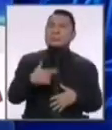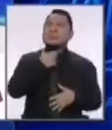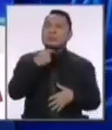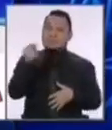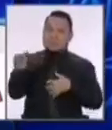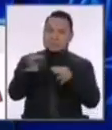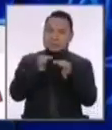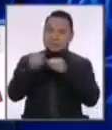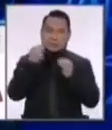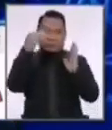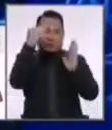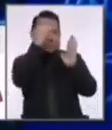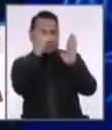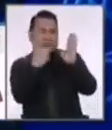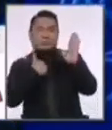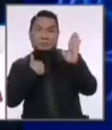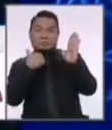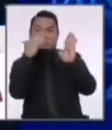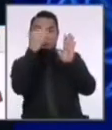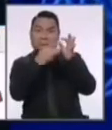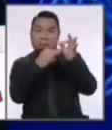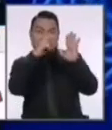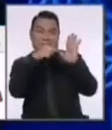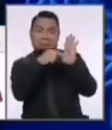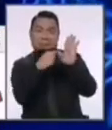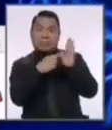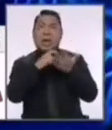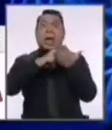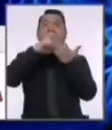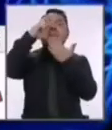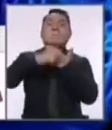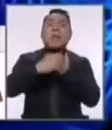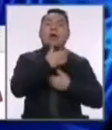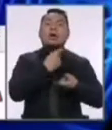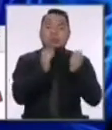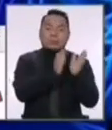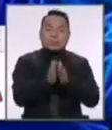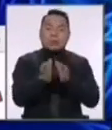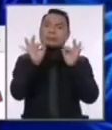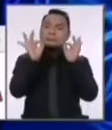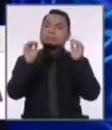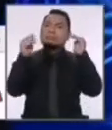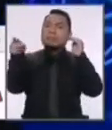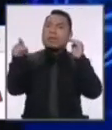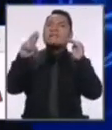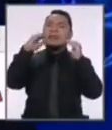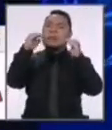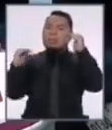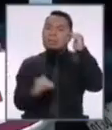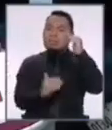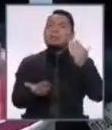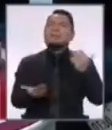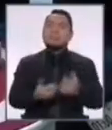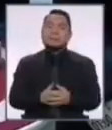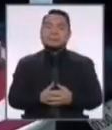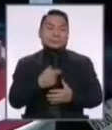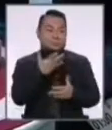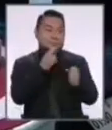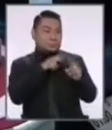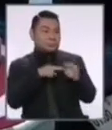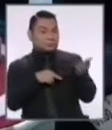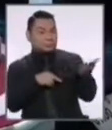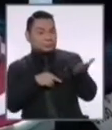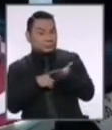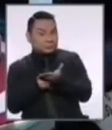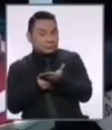gustaría que nos explique porque miren cómo estamos nosotros. Es un plan de gobierno bien pensado, muy viable. ¿Desea responder antes de Peco